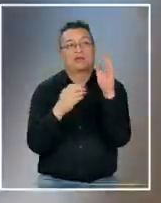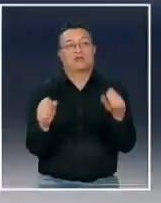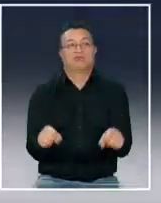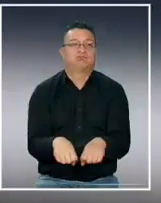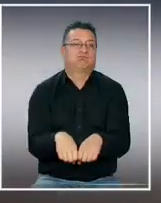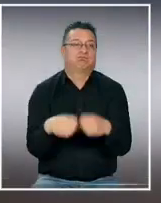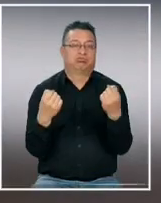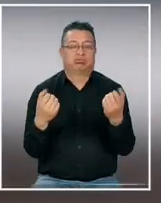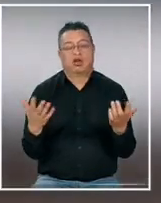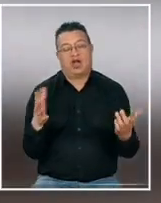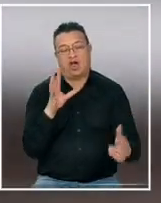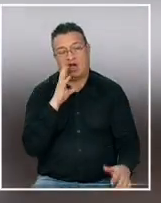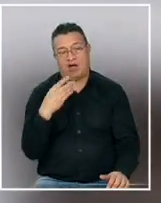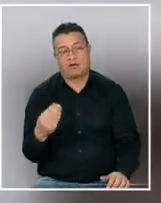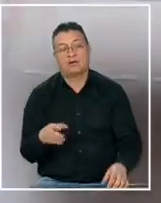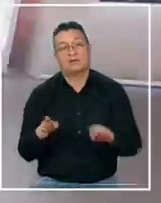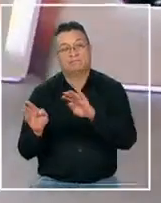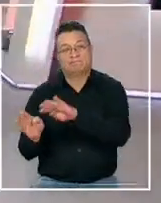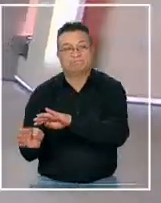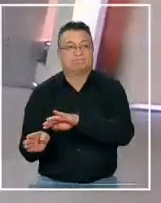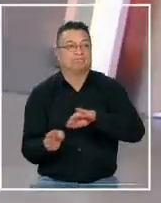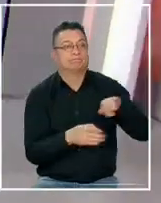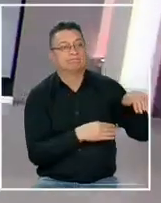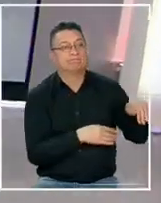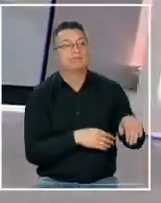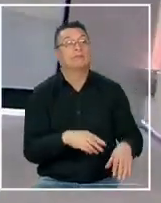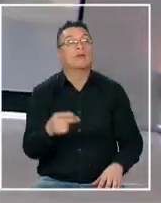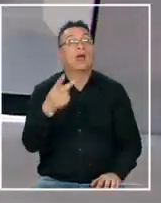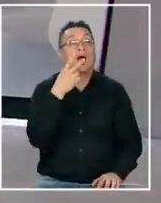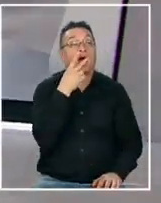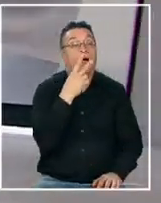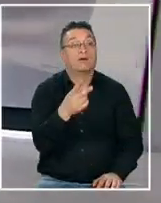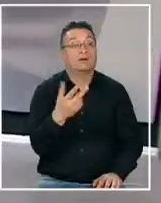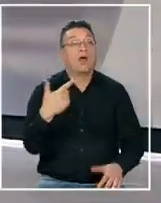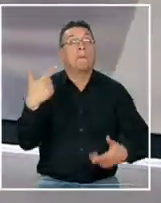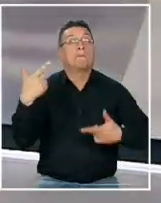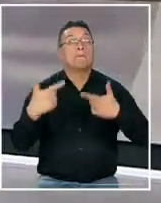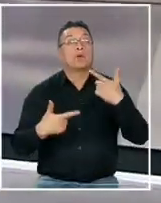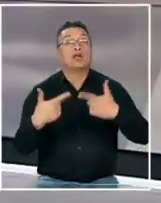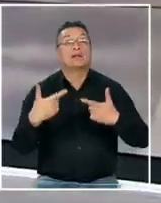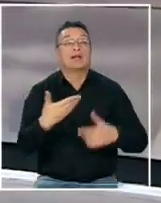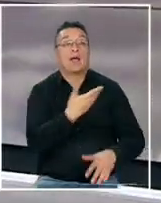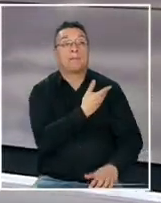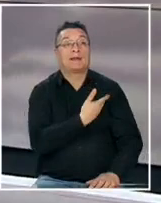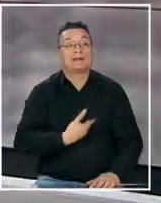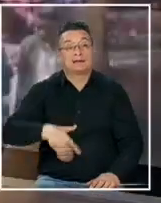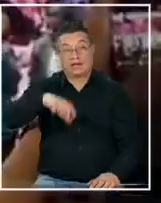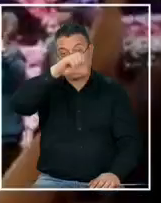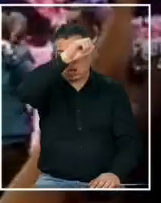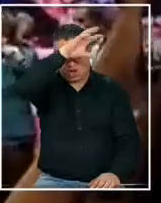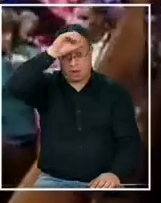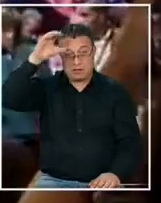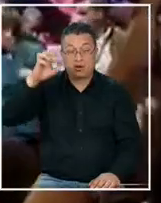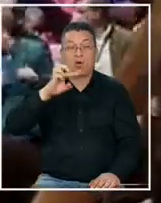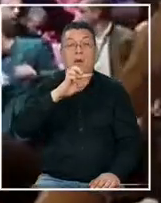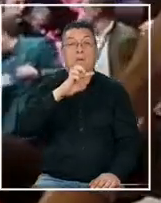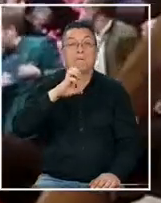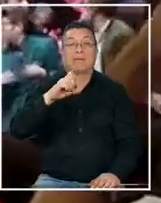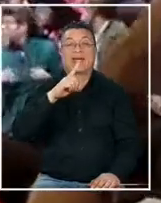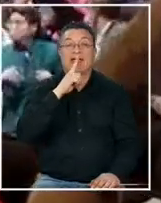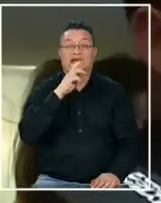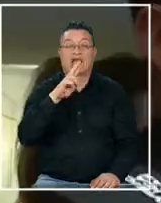de todas maneras cambiemos ahora completamente de tema Connie si te parece hablemos de la política del presidente colombiano Gustavo Petro quien